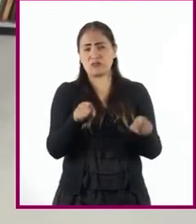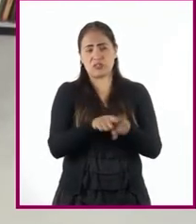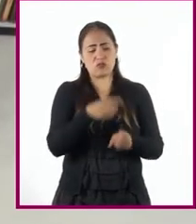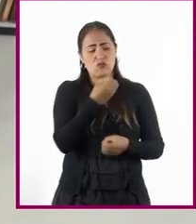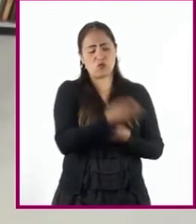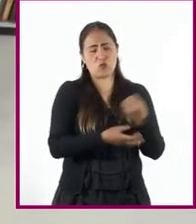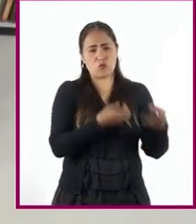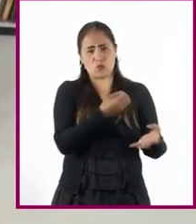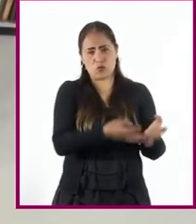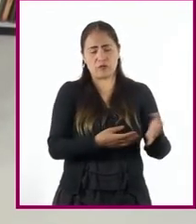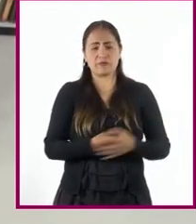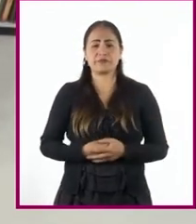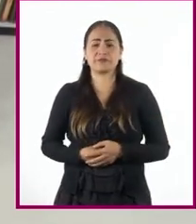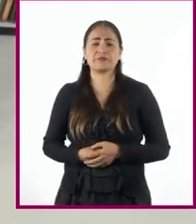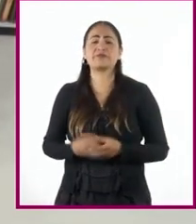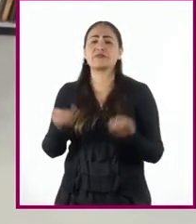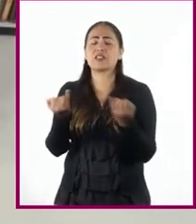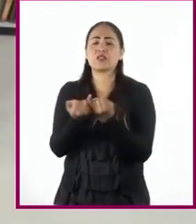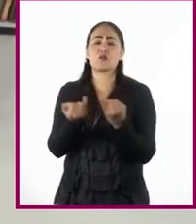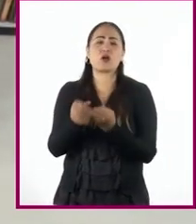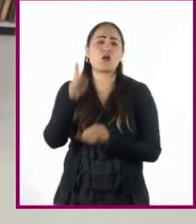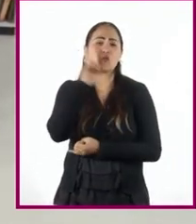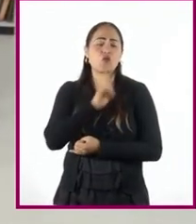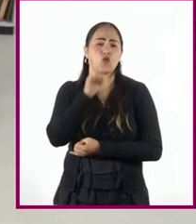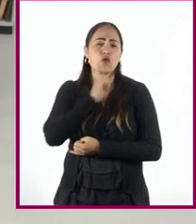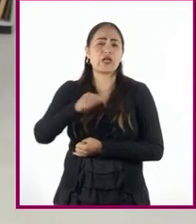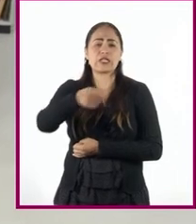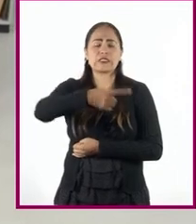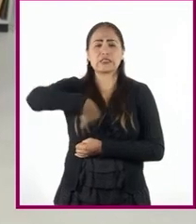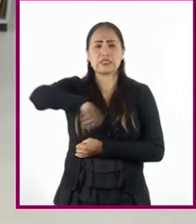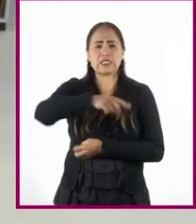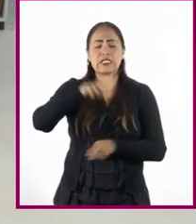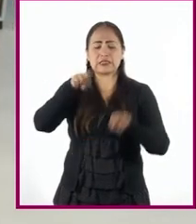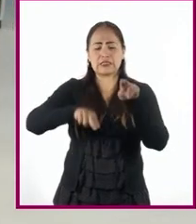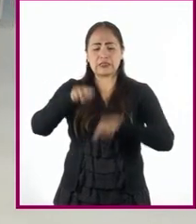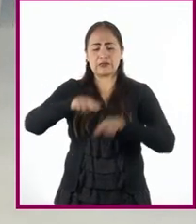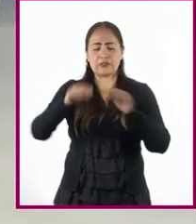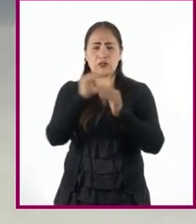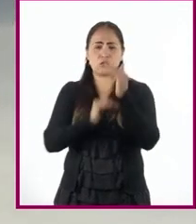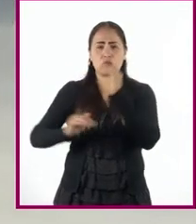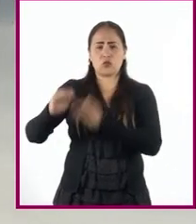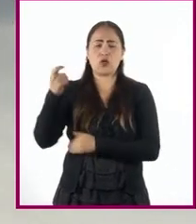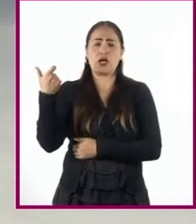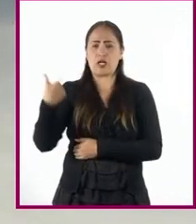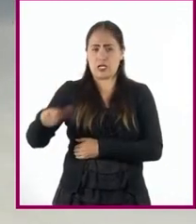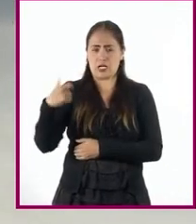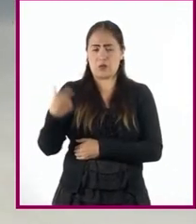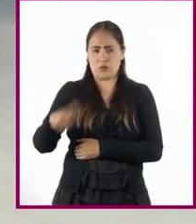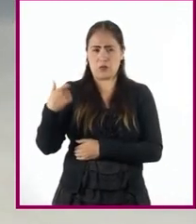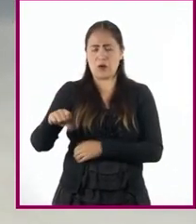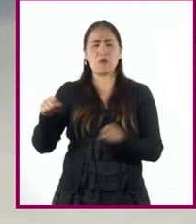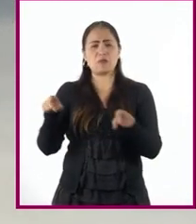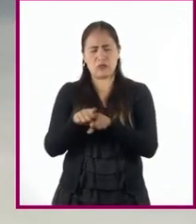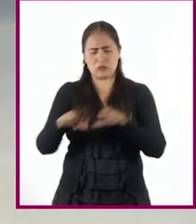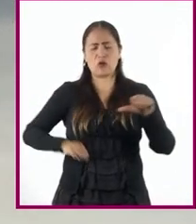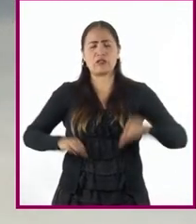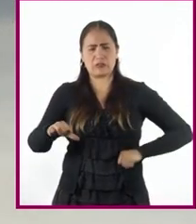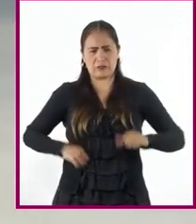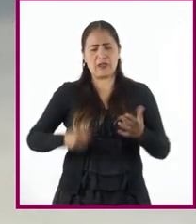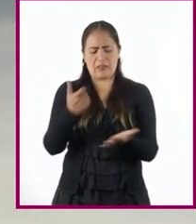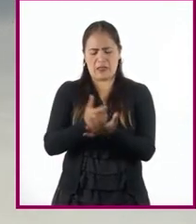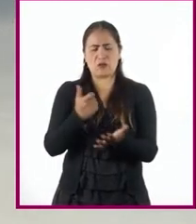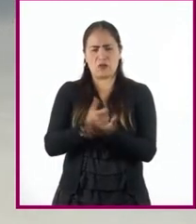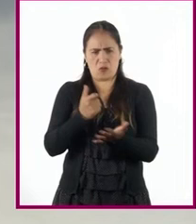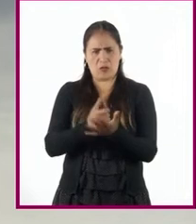Por otro lado, las mujeres que pertenecían a estratos altos también participaban de actividades económicas.